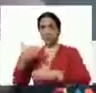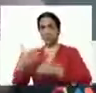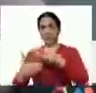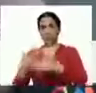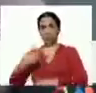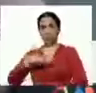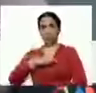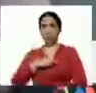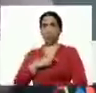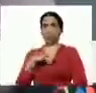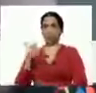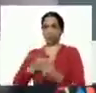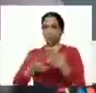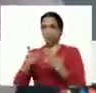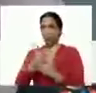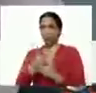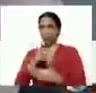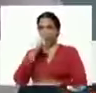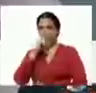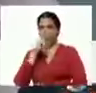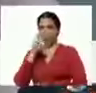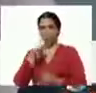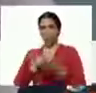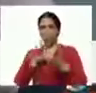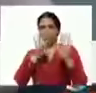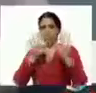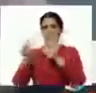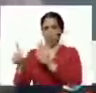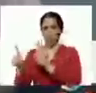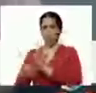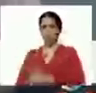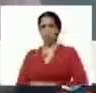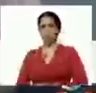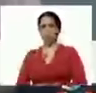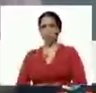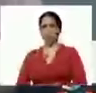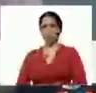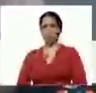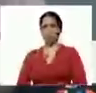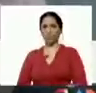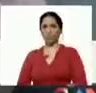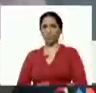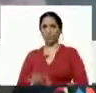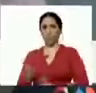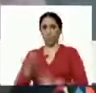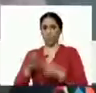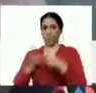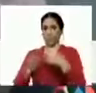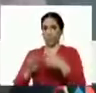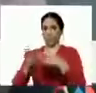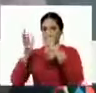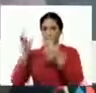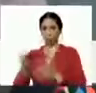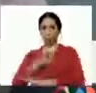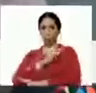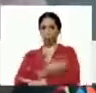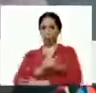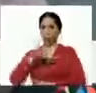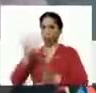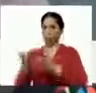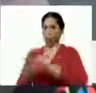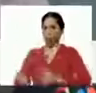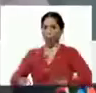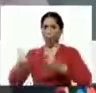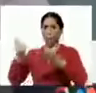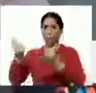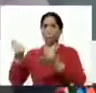nosotros bueno hemos diseñado desde el año 2016 me dijeron pues esta estrategia formidable nuestros comités locales de abastecimiento y